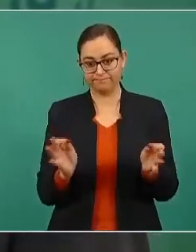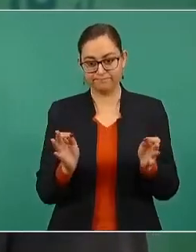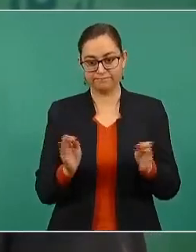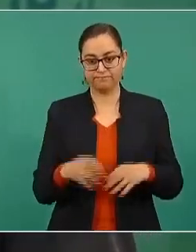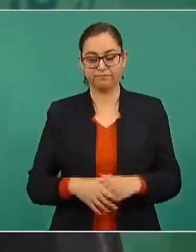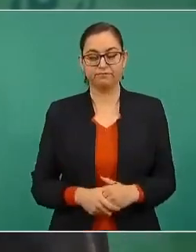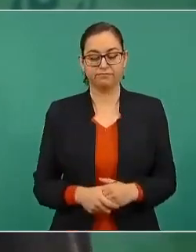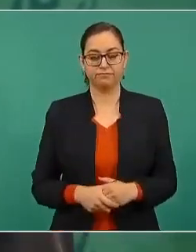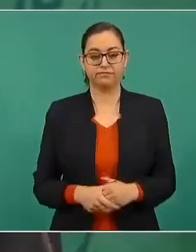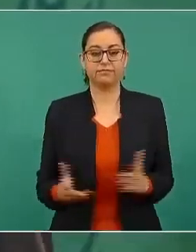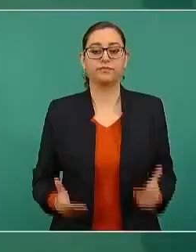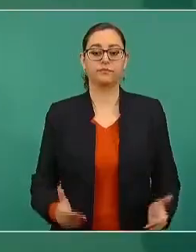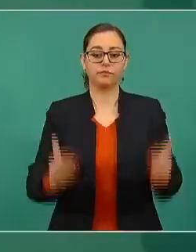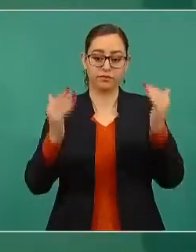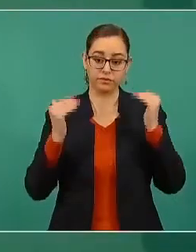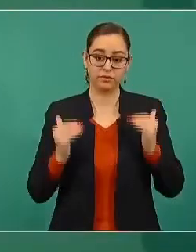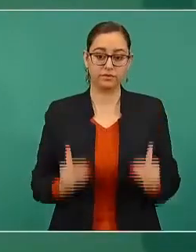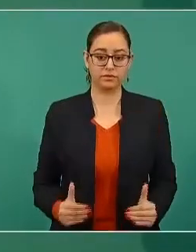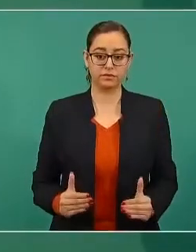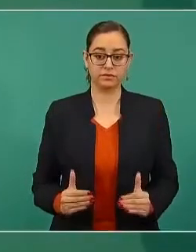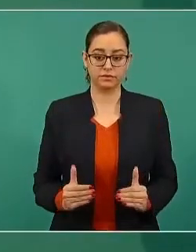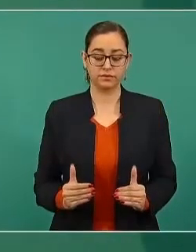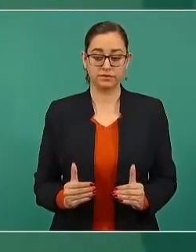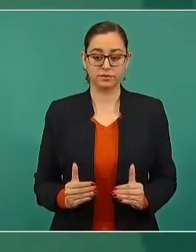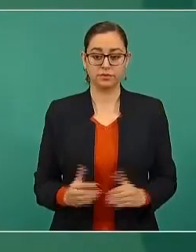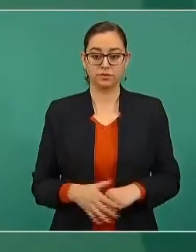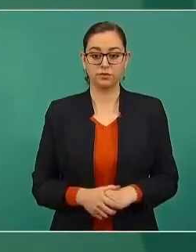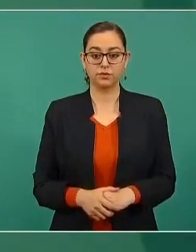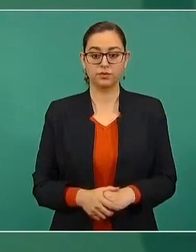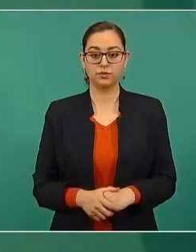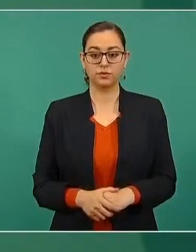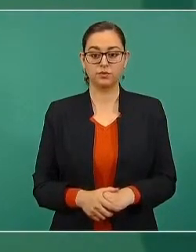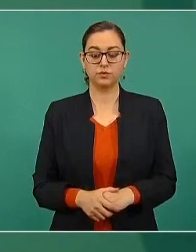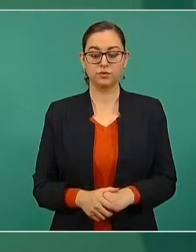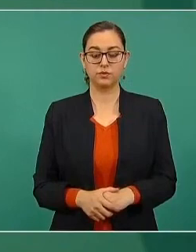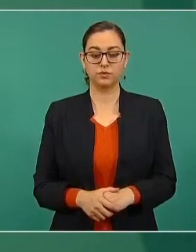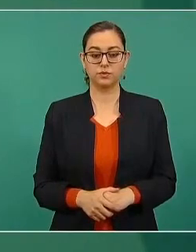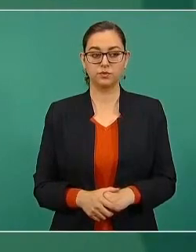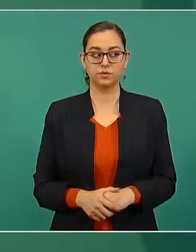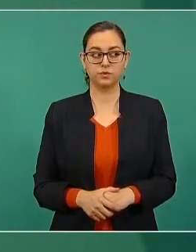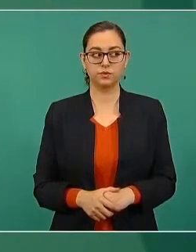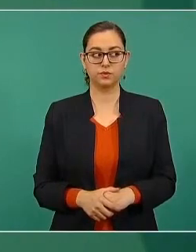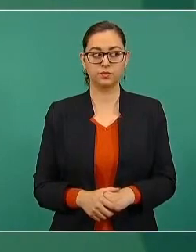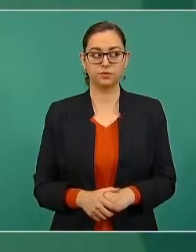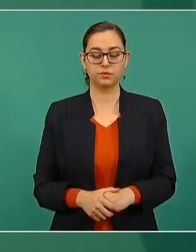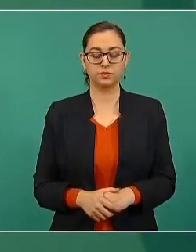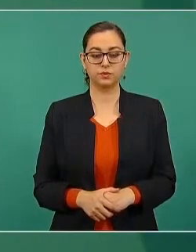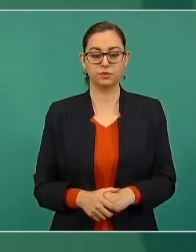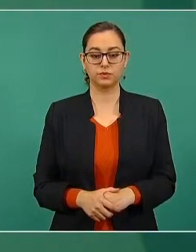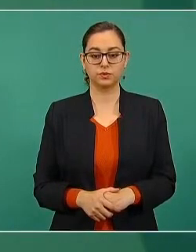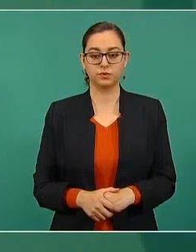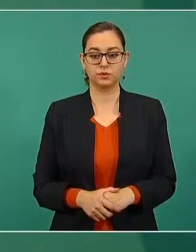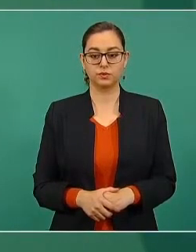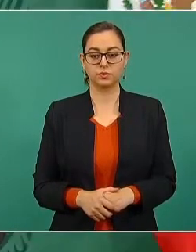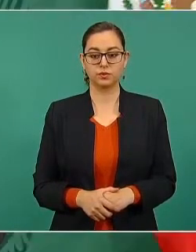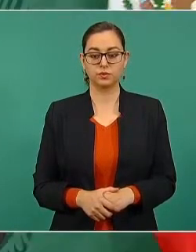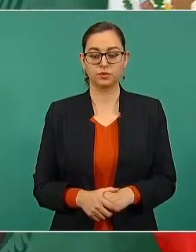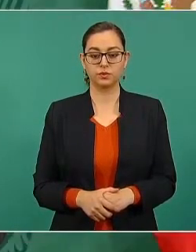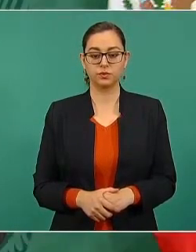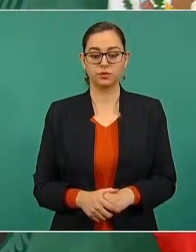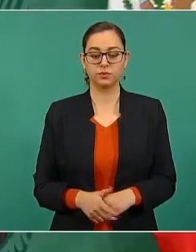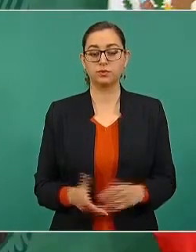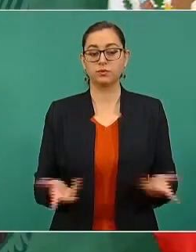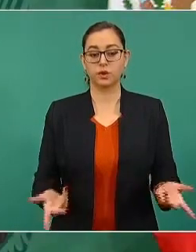hoy vamos a la conmemoración de los